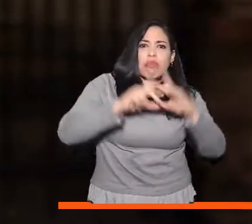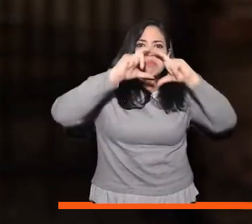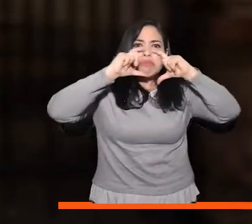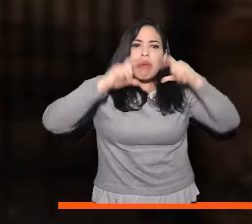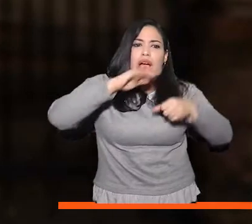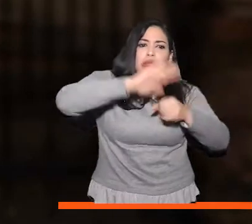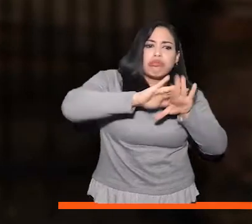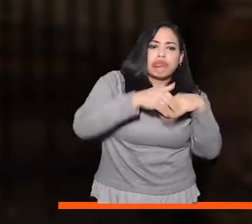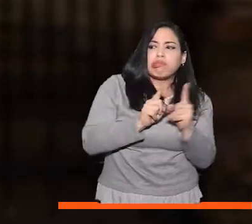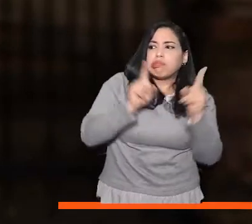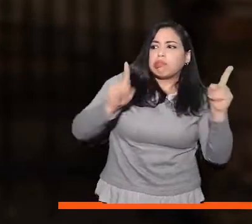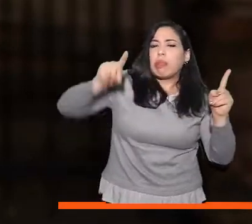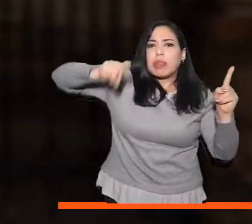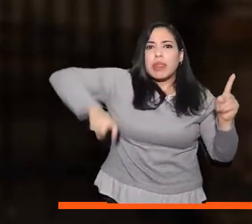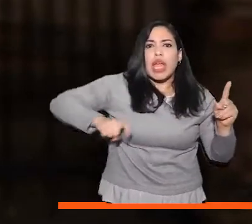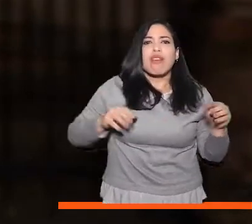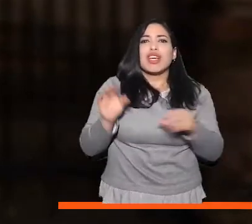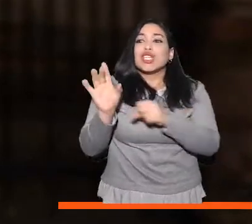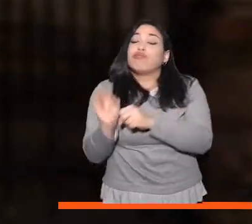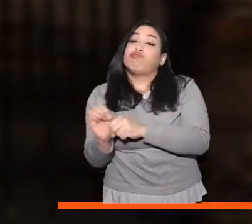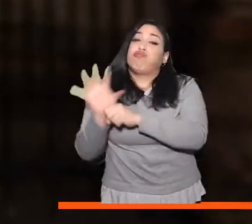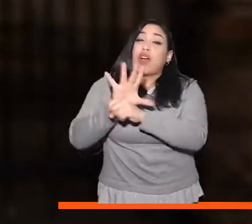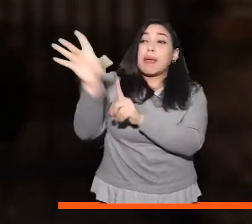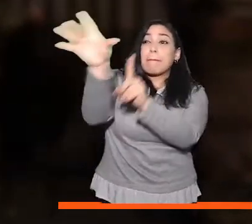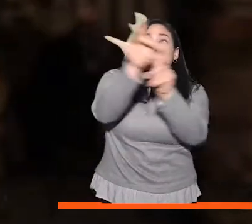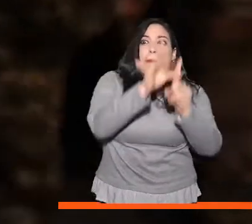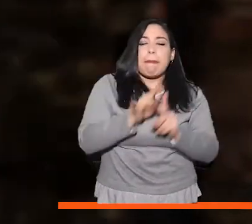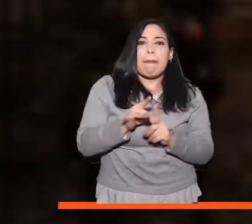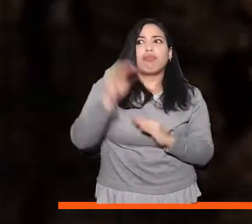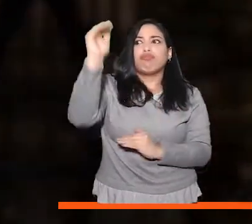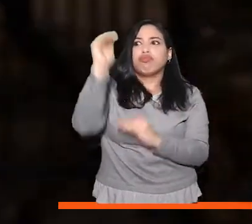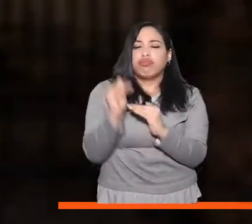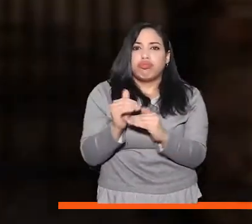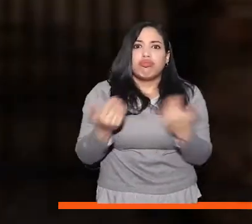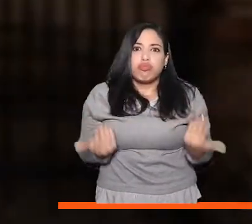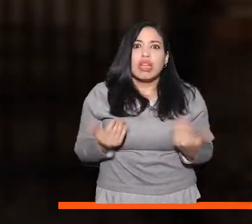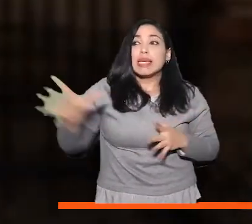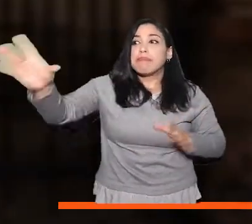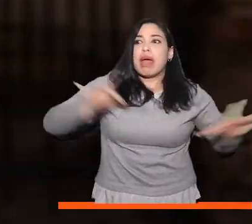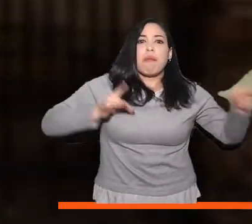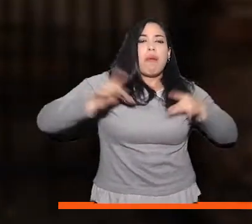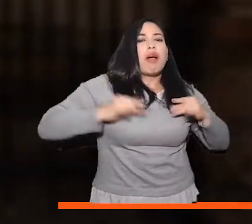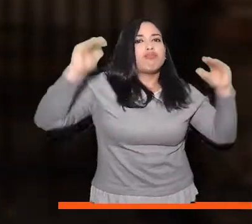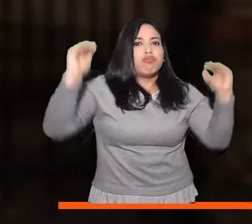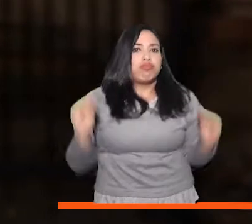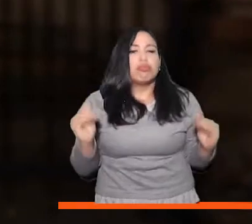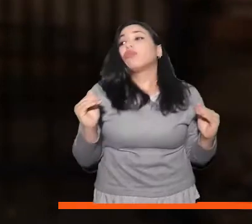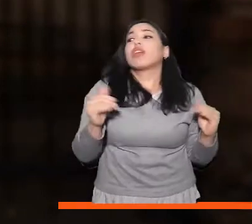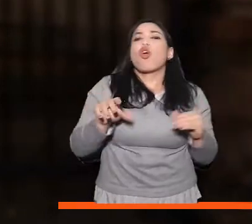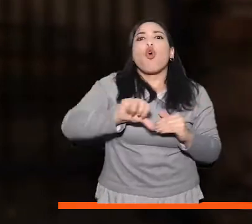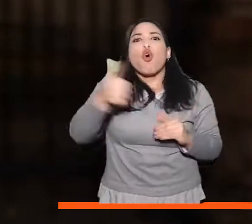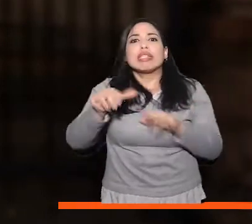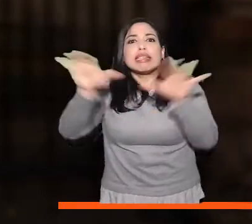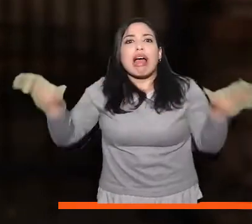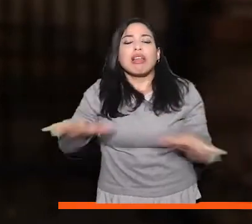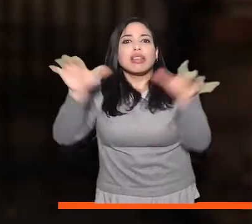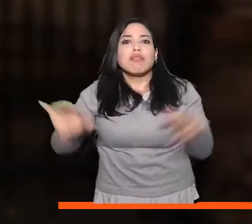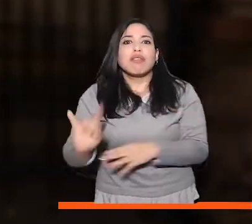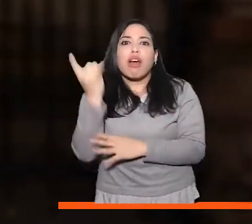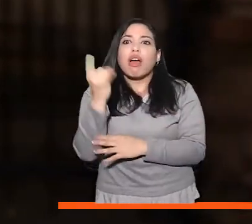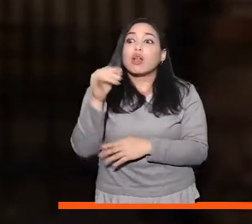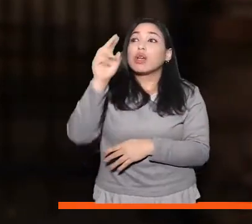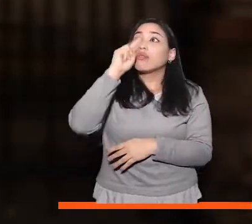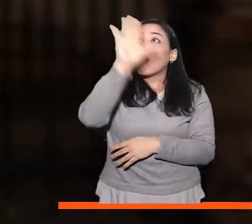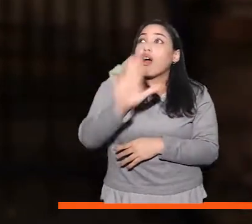cumplir con los protocolos de bioseguridad para la disminución de la propagación de la pandemia y la disminución del contagio Ninguna